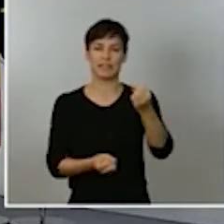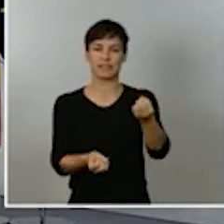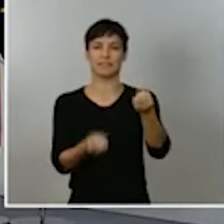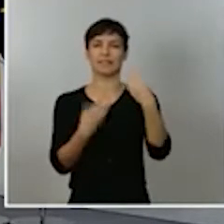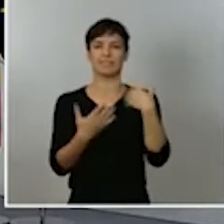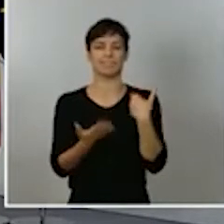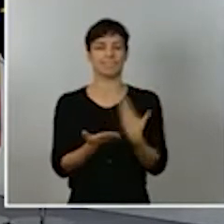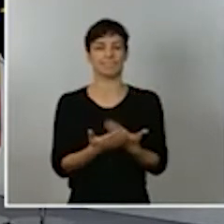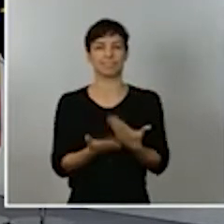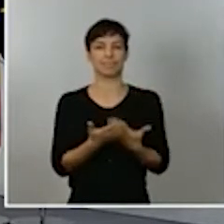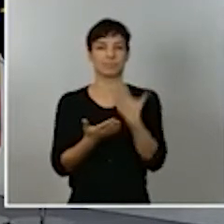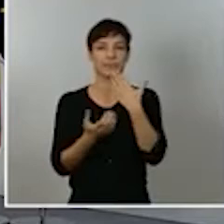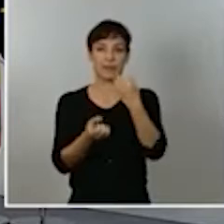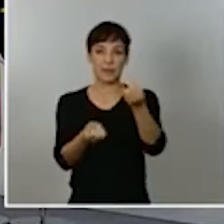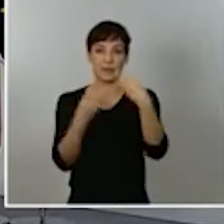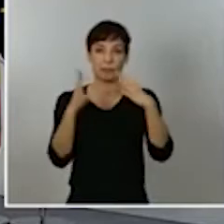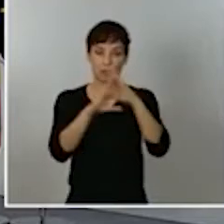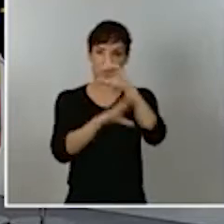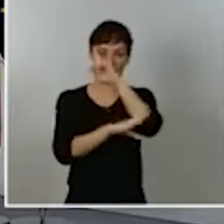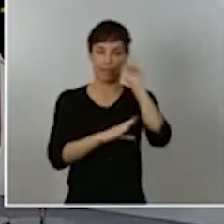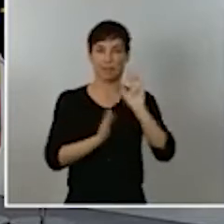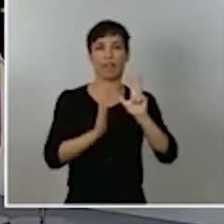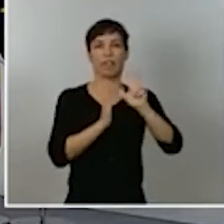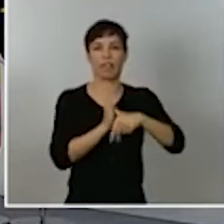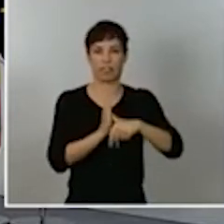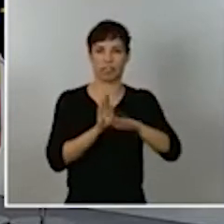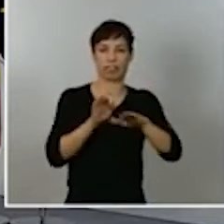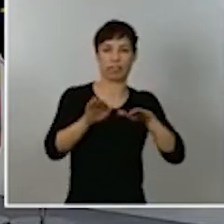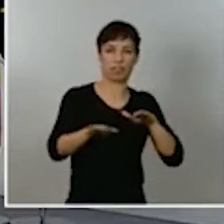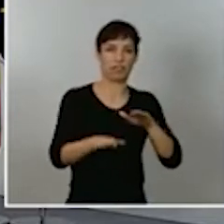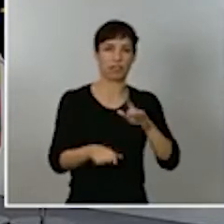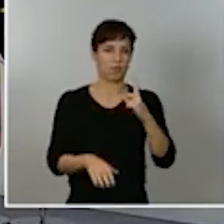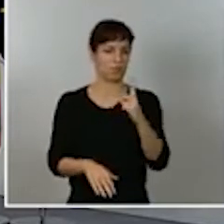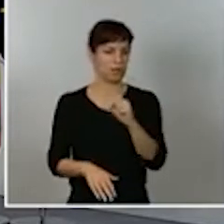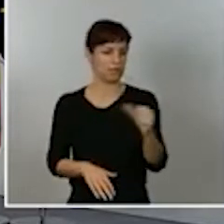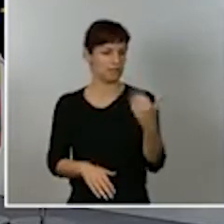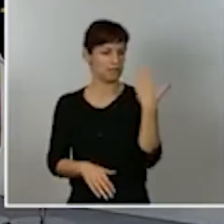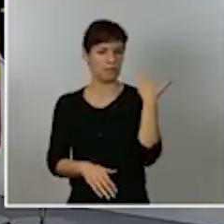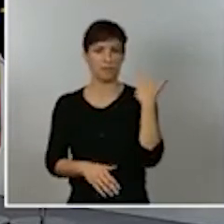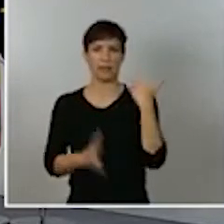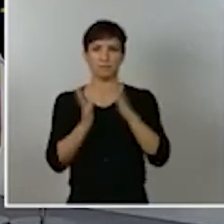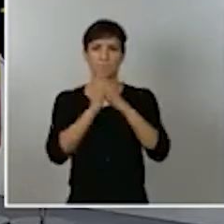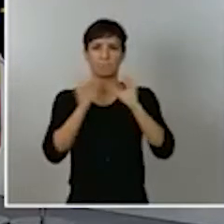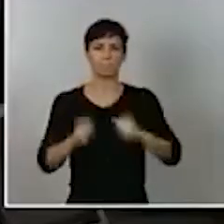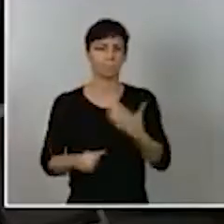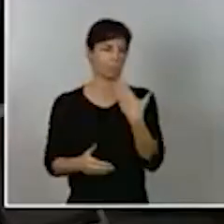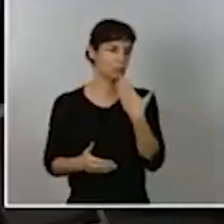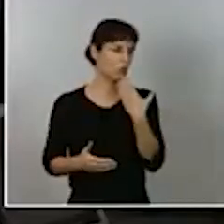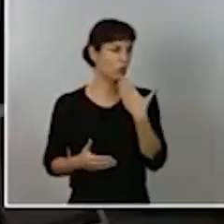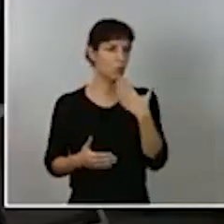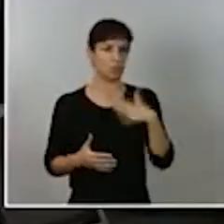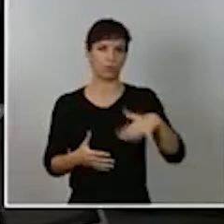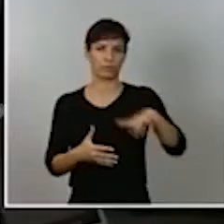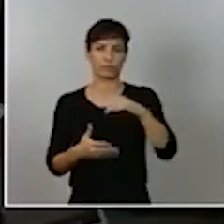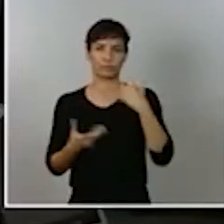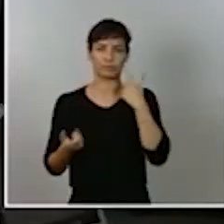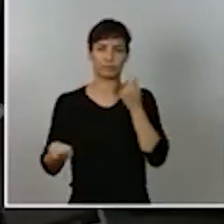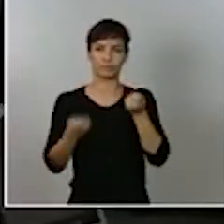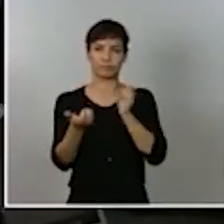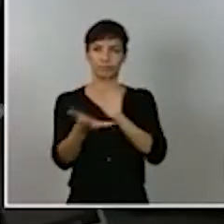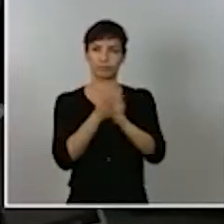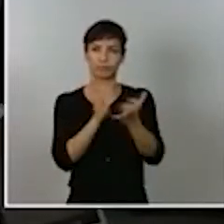ofrecer datos de la Comunidad de Madrid. La semana pasada acordaron una especie de espacio de coordinación para revisar los datos.